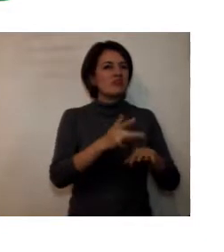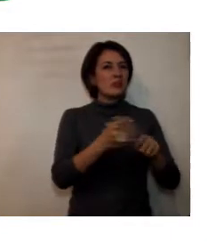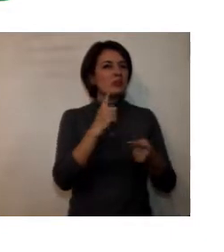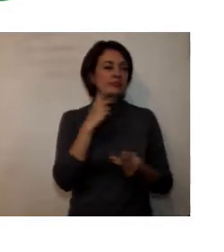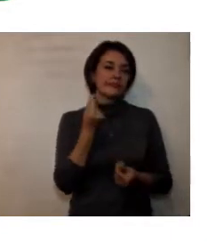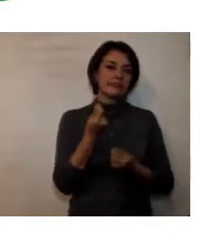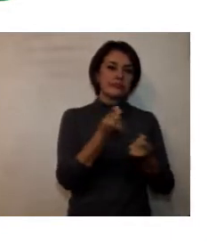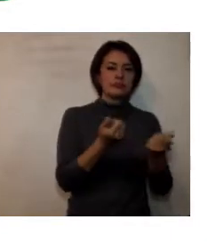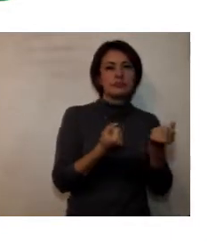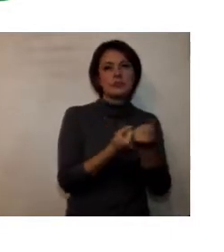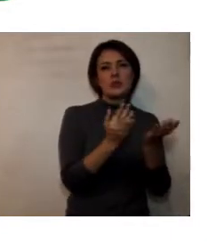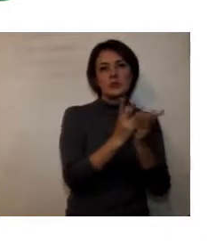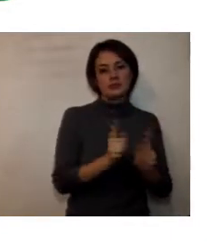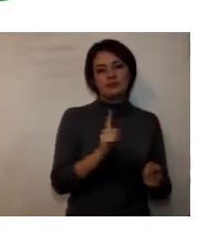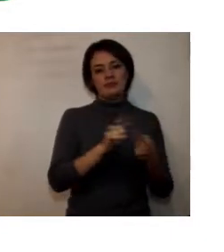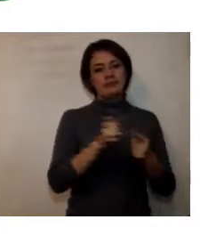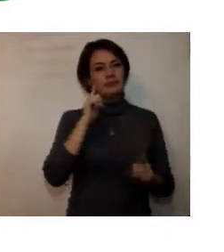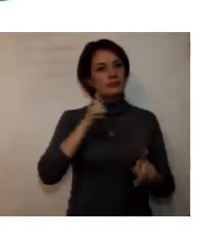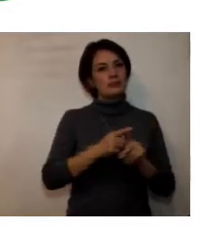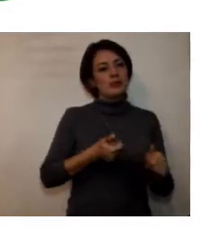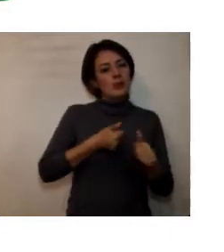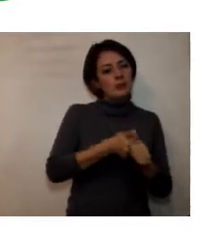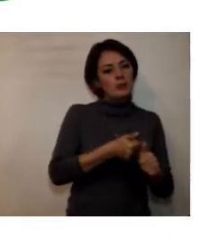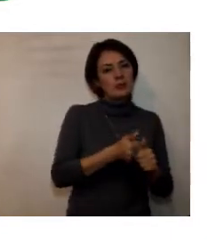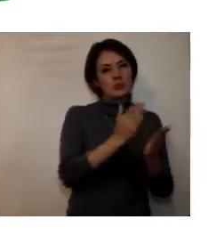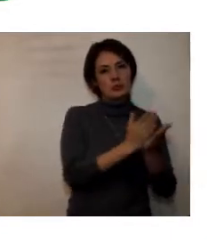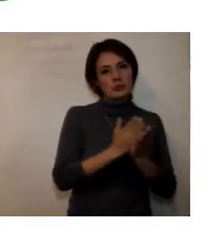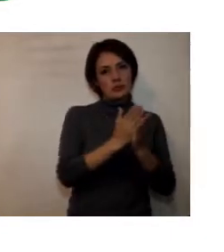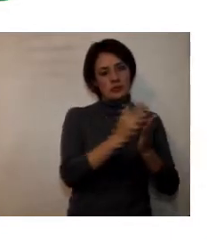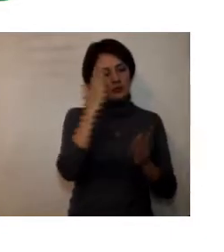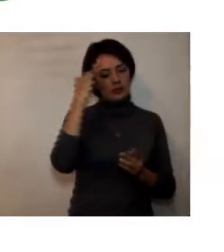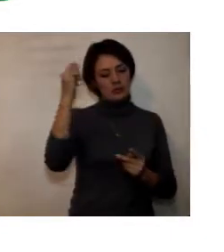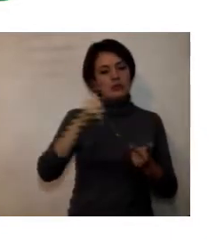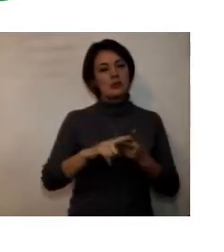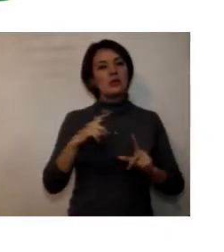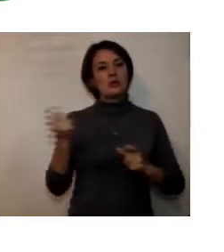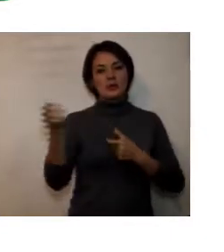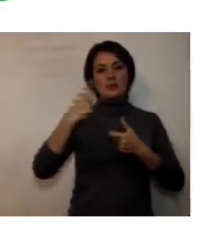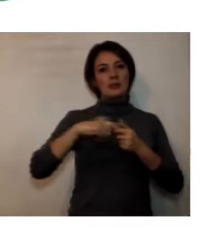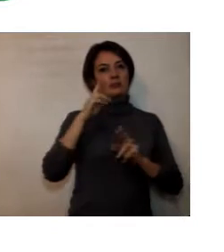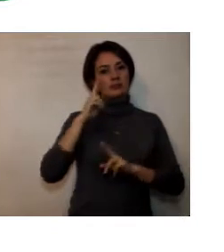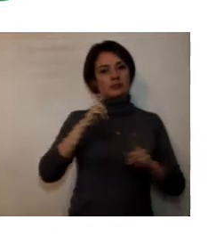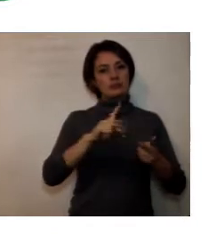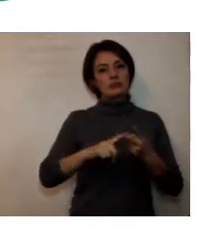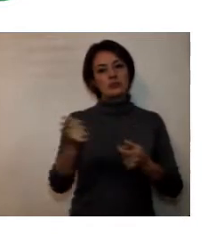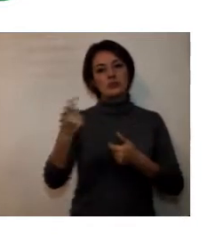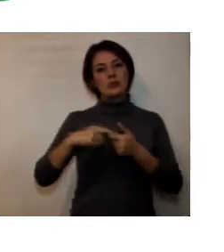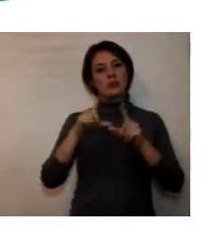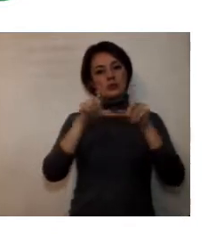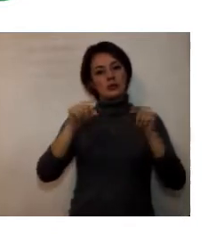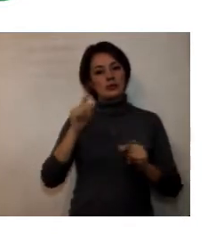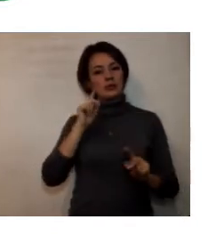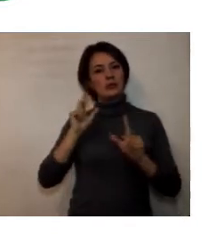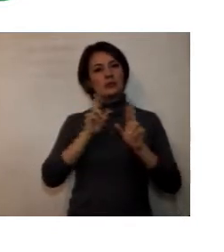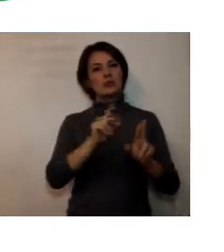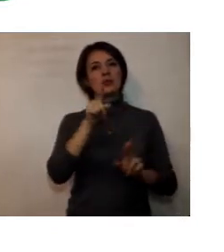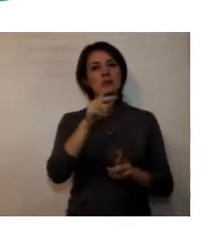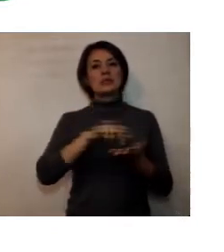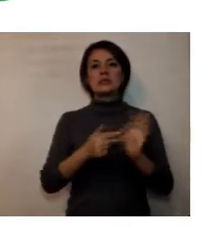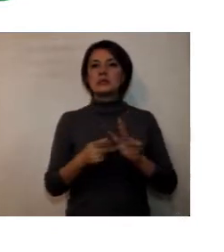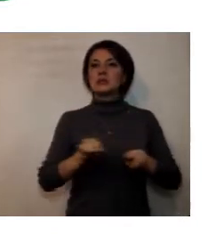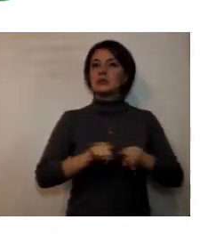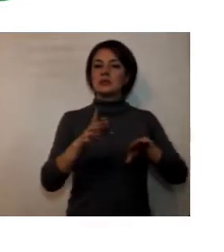entre estos se destacan las monitorías académicas la matrícula de honor y la convocatoria de recursos estampilla que corresponde a